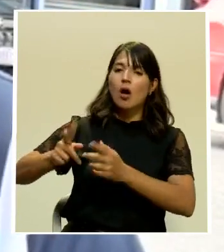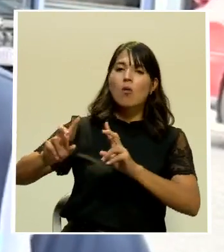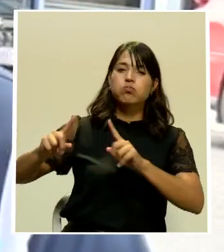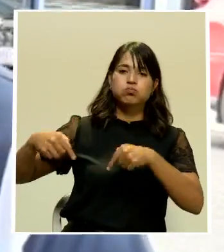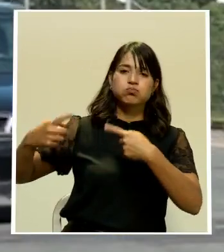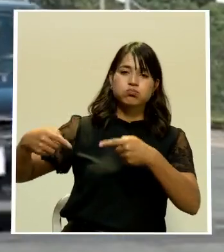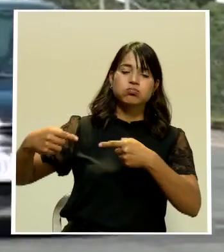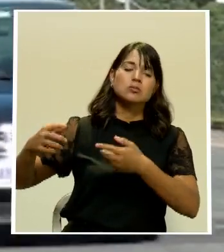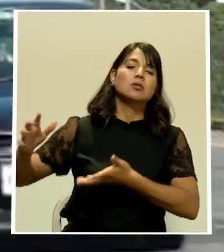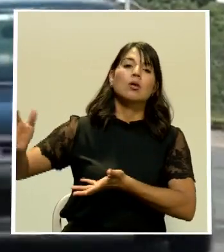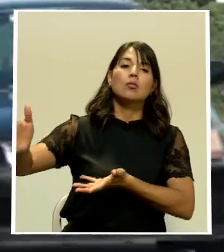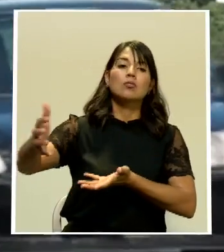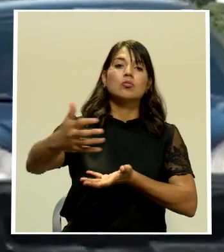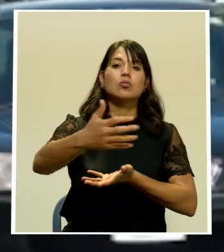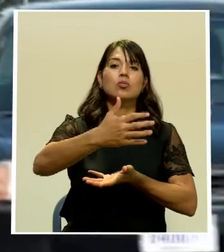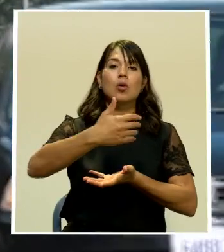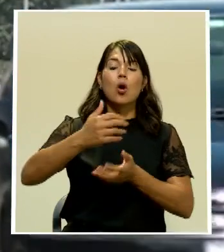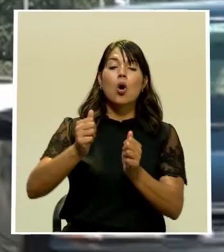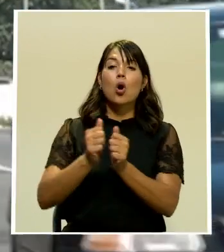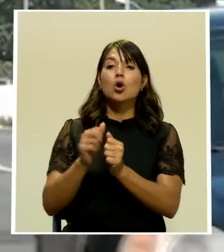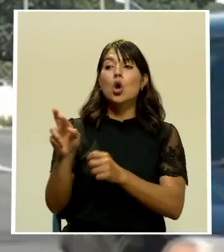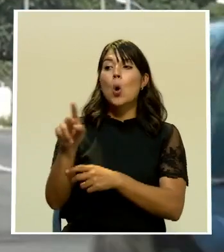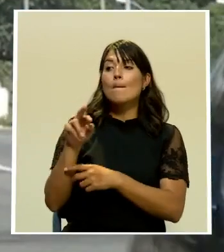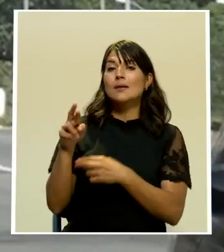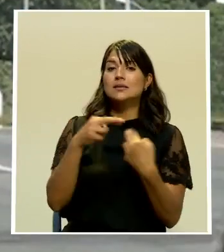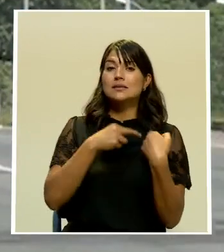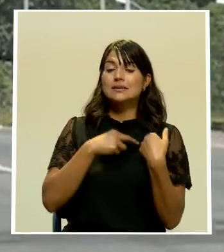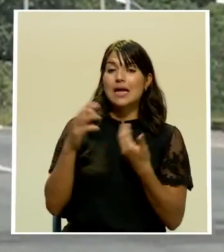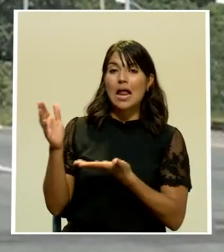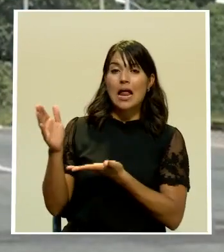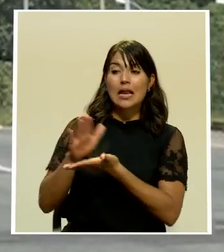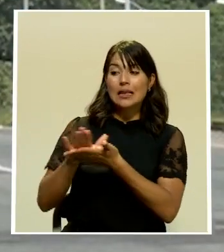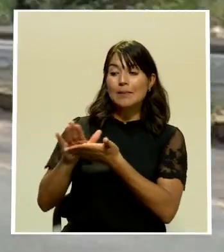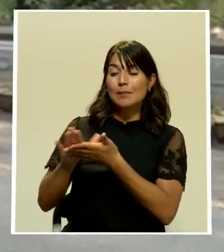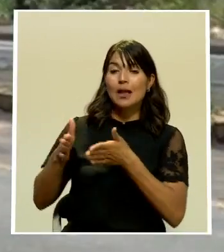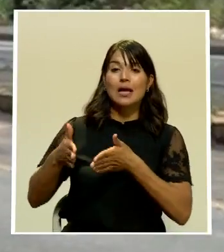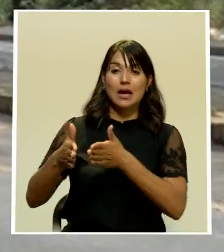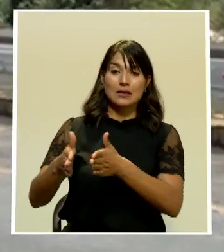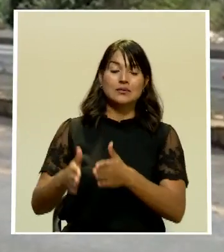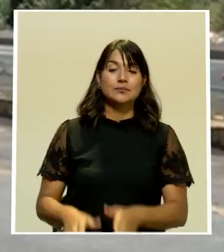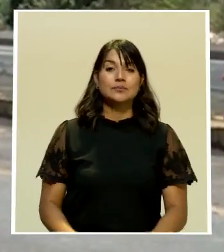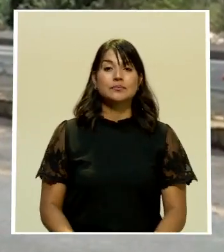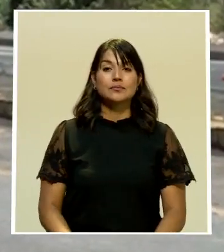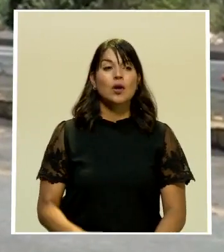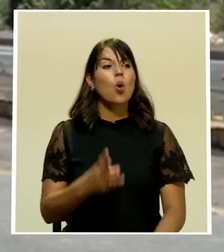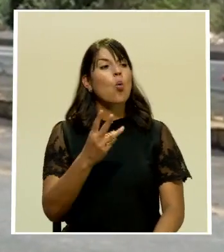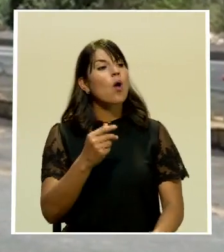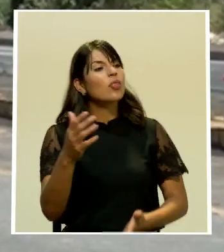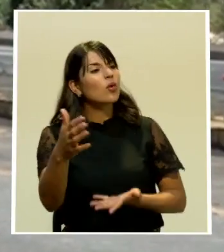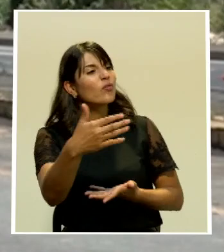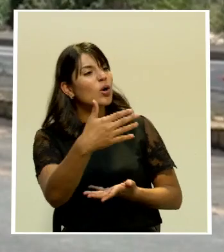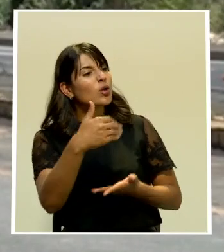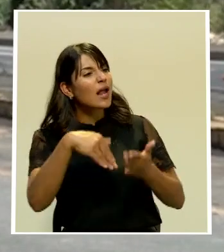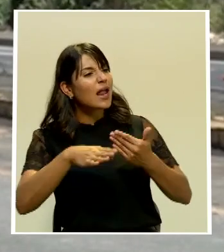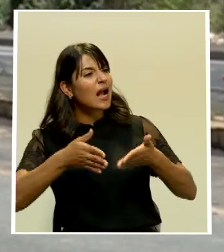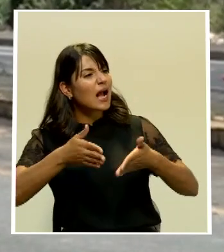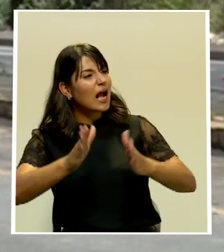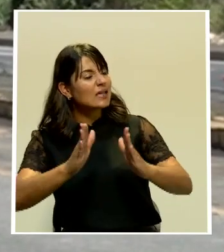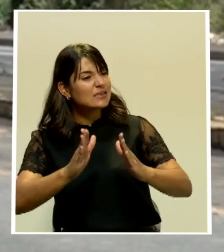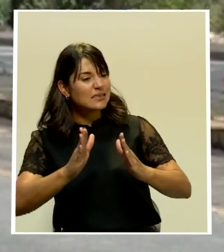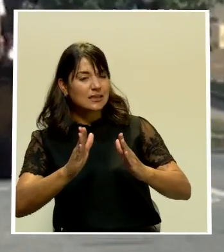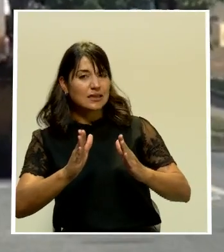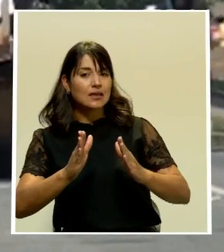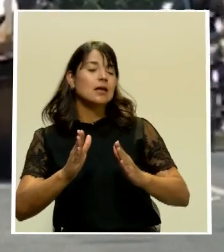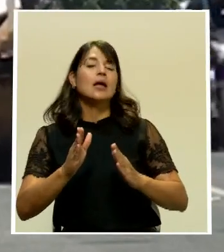apoyo, ¿verdad?, y con los funcionarios nuestros de aseo de vías, limpiando todo lo que era ese sector. ¿Cuánto se recogió en esos puntos? En esos